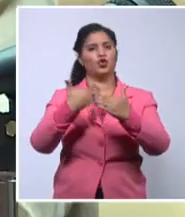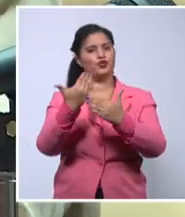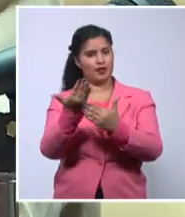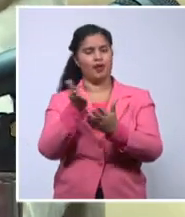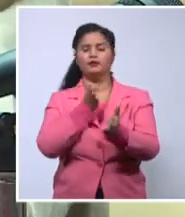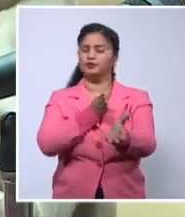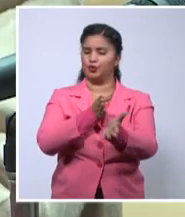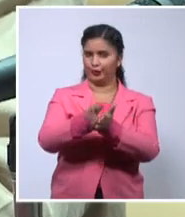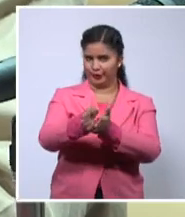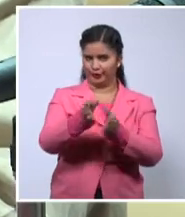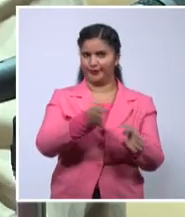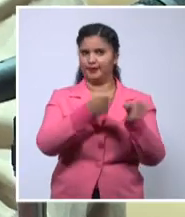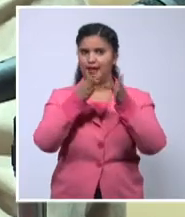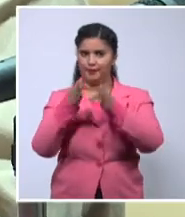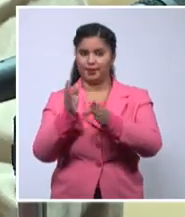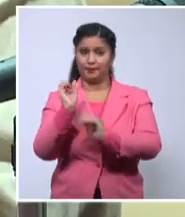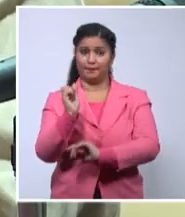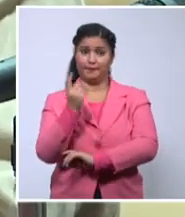en mi opinión,